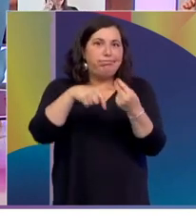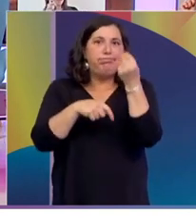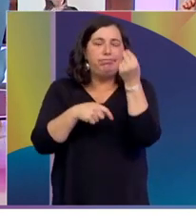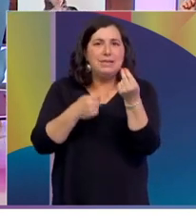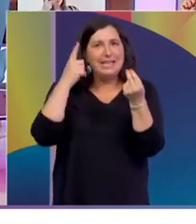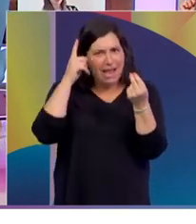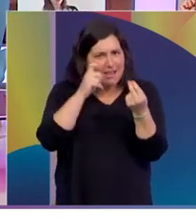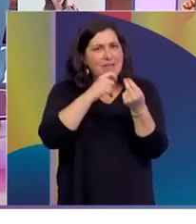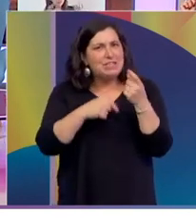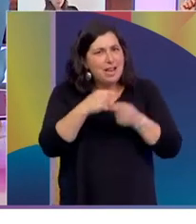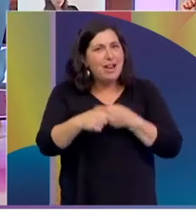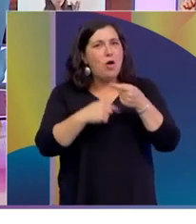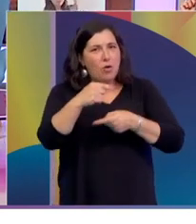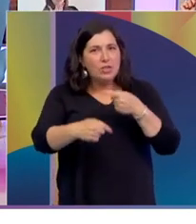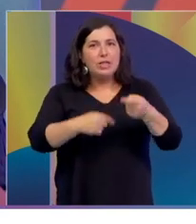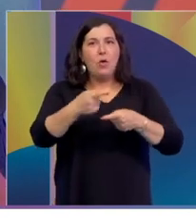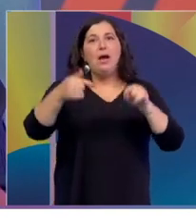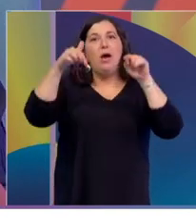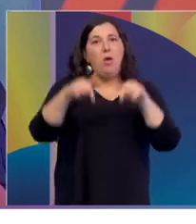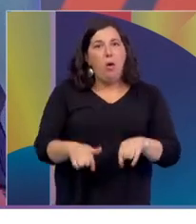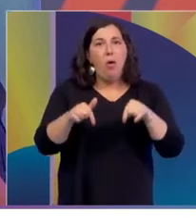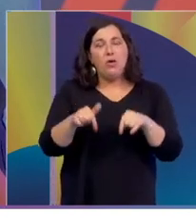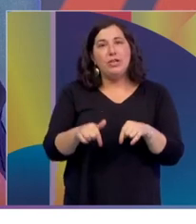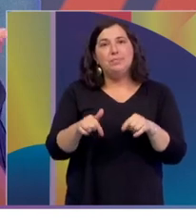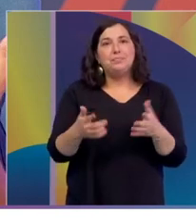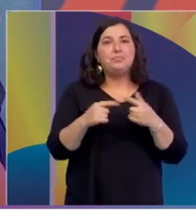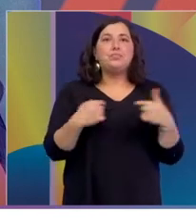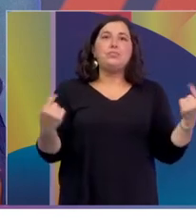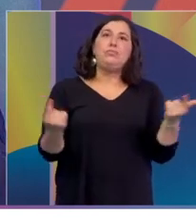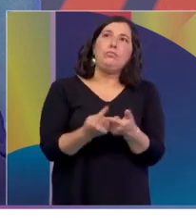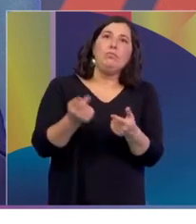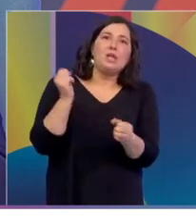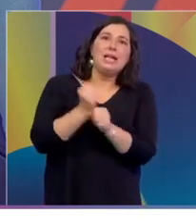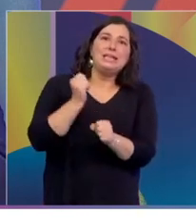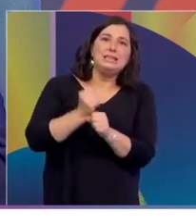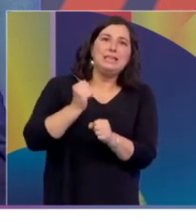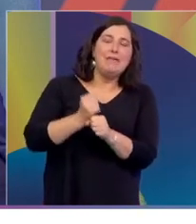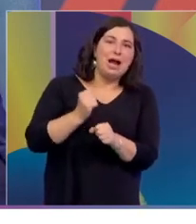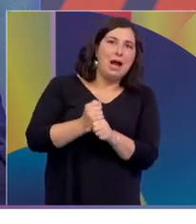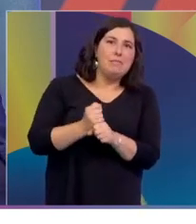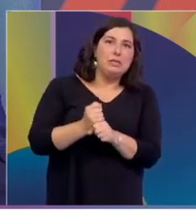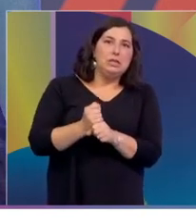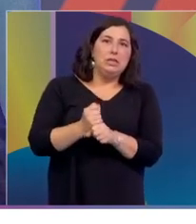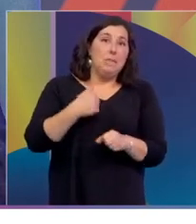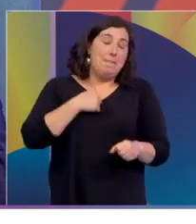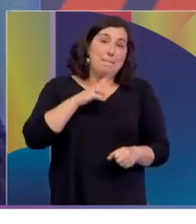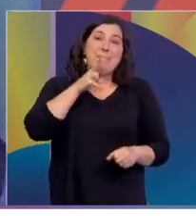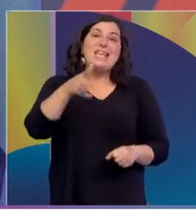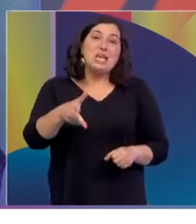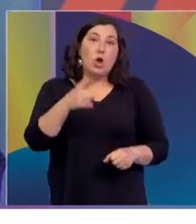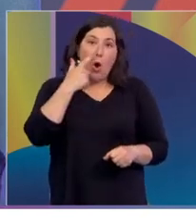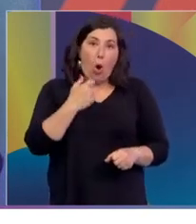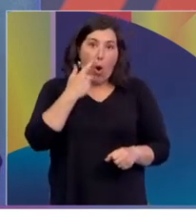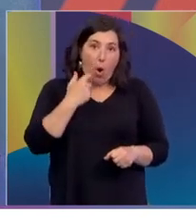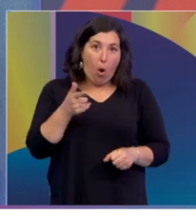mantener. Digo, nosotros hoy, hoy en día, estamos trabajando, bueno, mi hijo, que